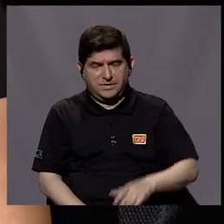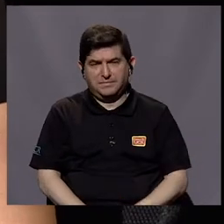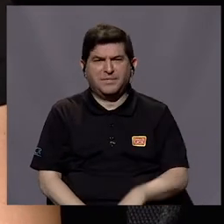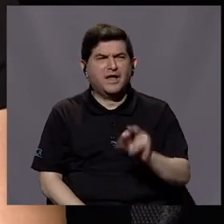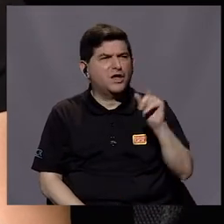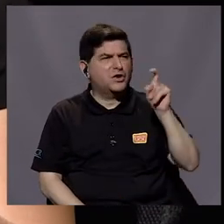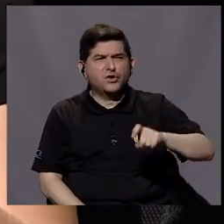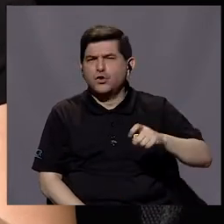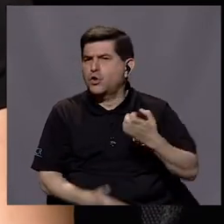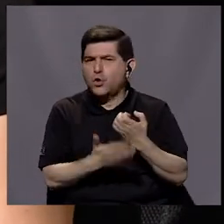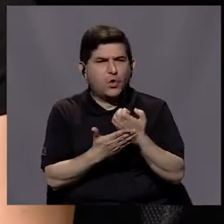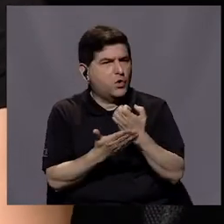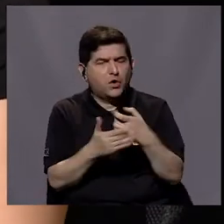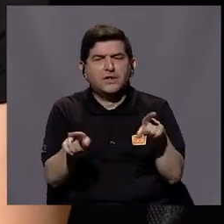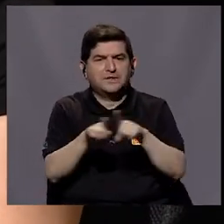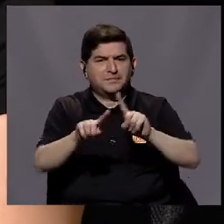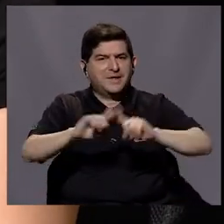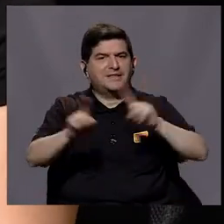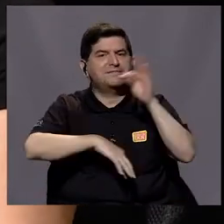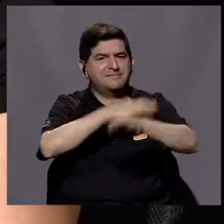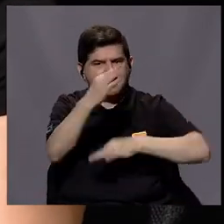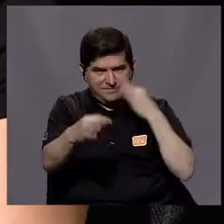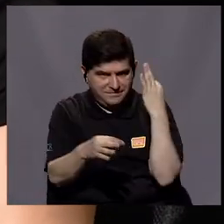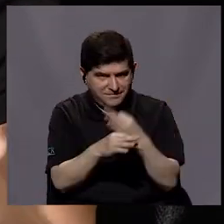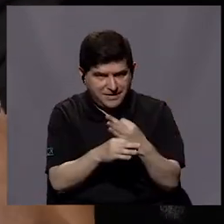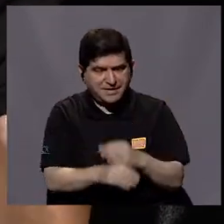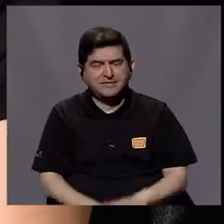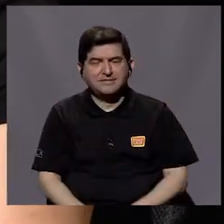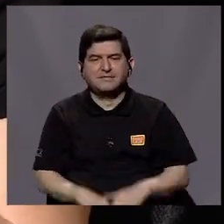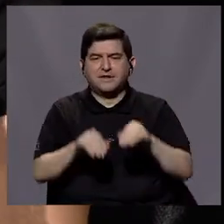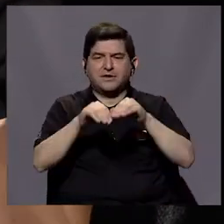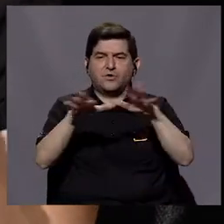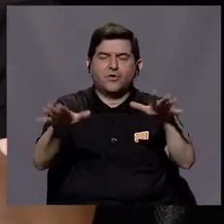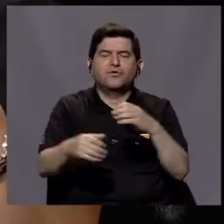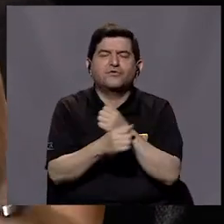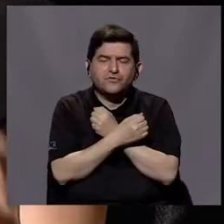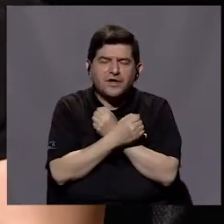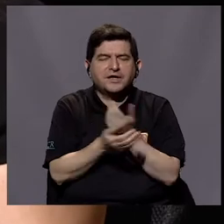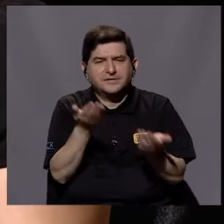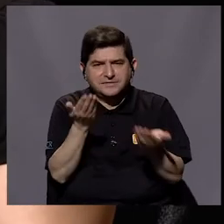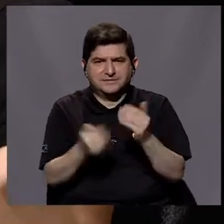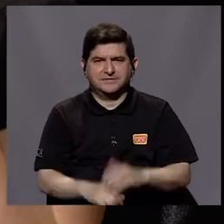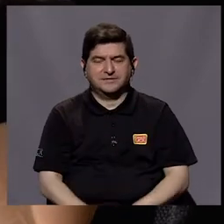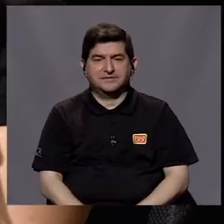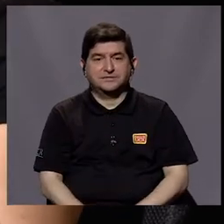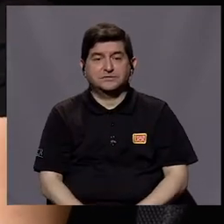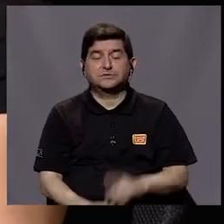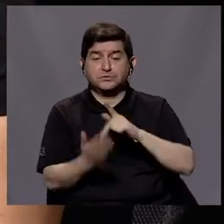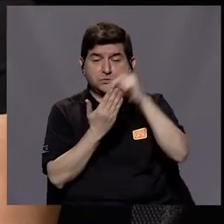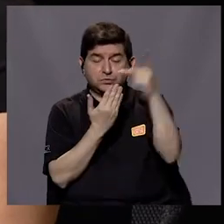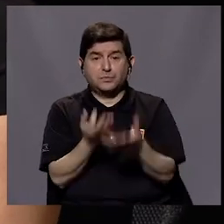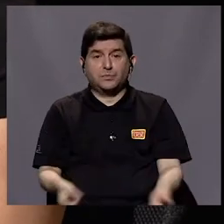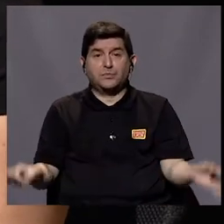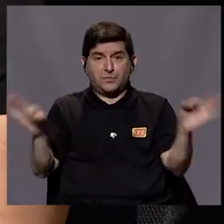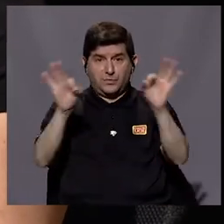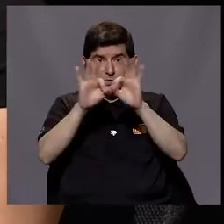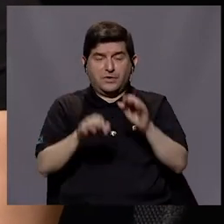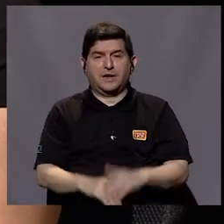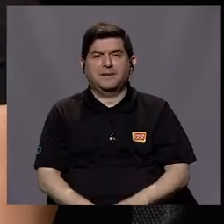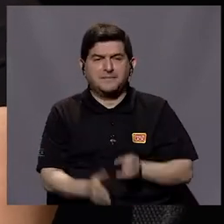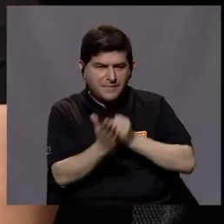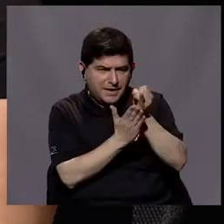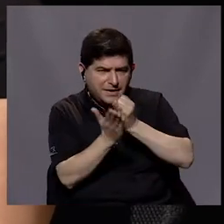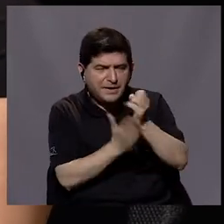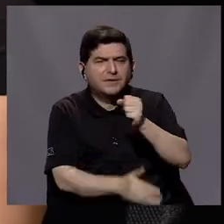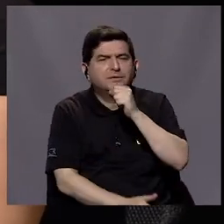necesariamente económicas, sino también de otros tipos que tienen que ver con redes, afectivas, etc. Tenemos un programa muy importante, el programa